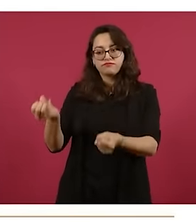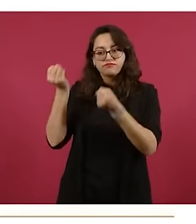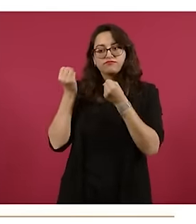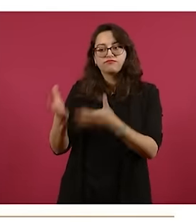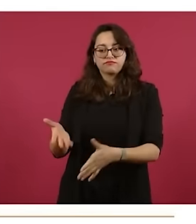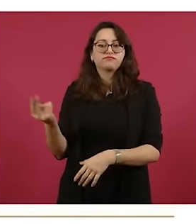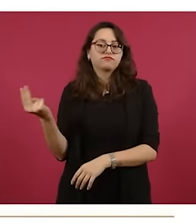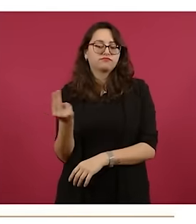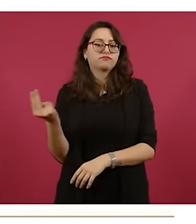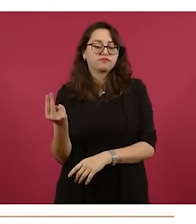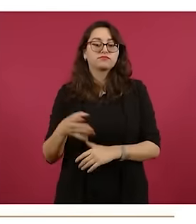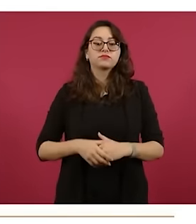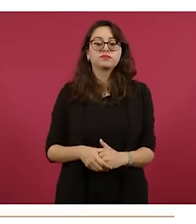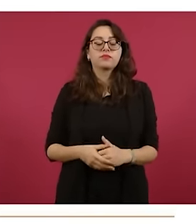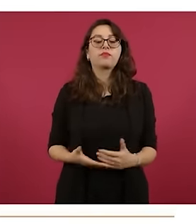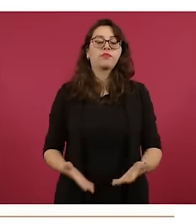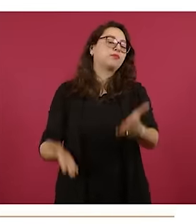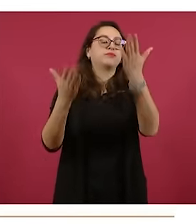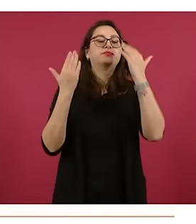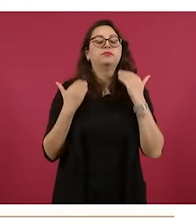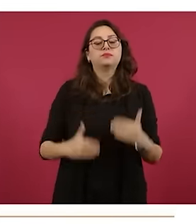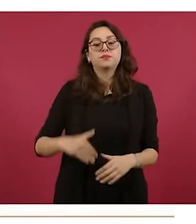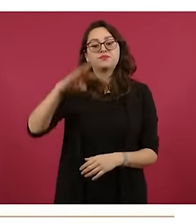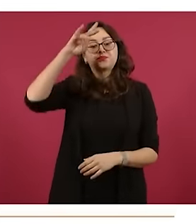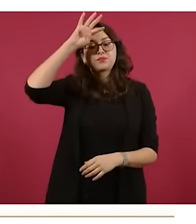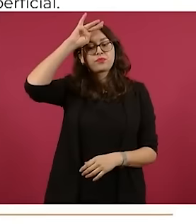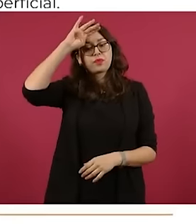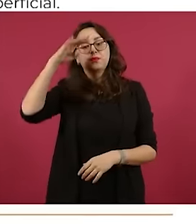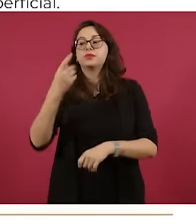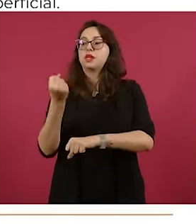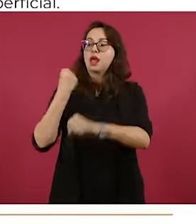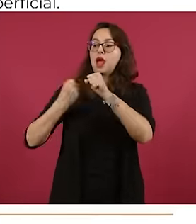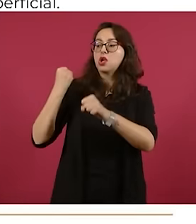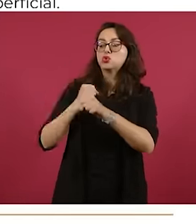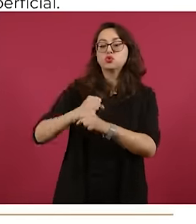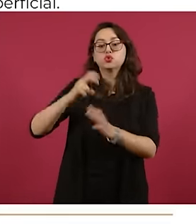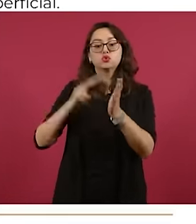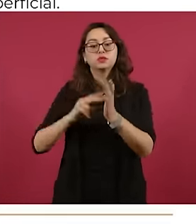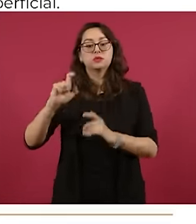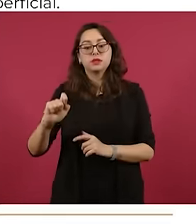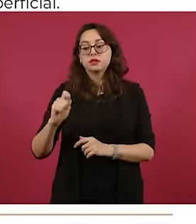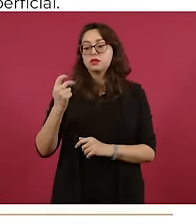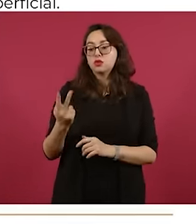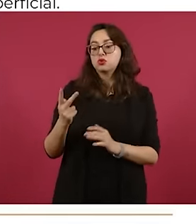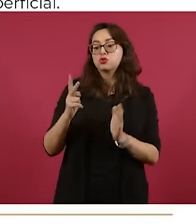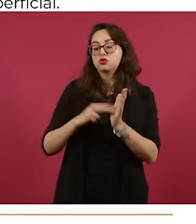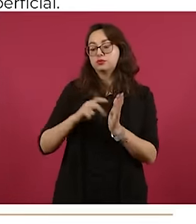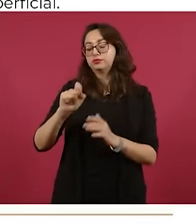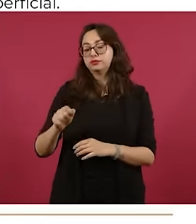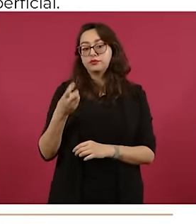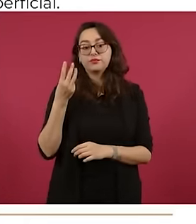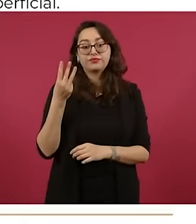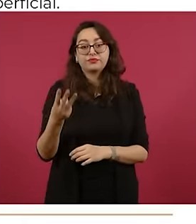La zona metropolitana de Monterrey enfrentó en 2022-2023, en este periodo, una